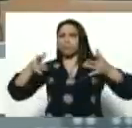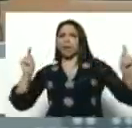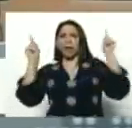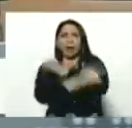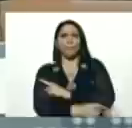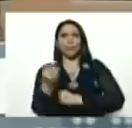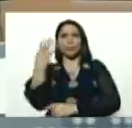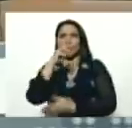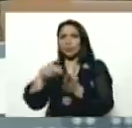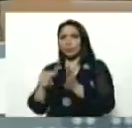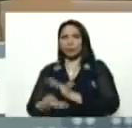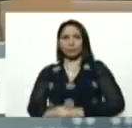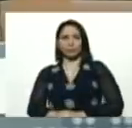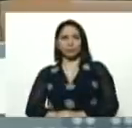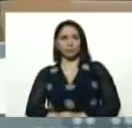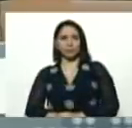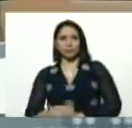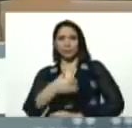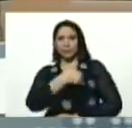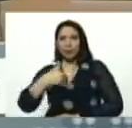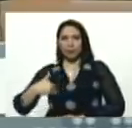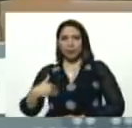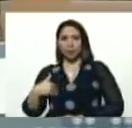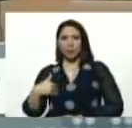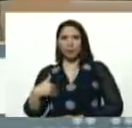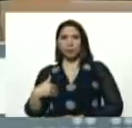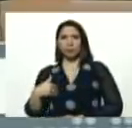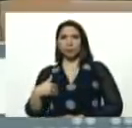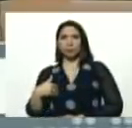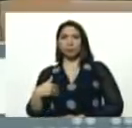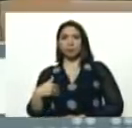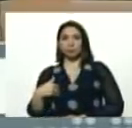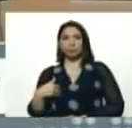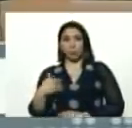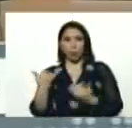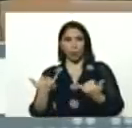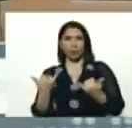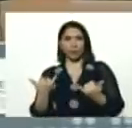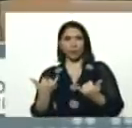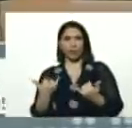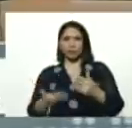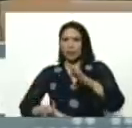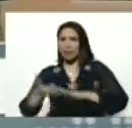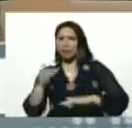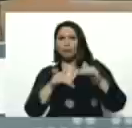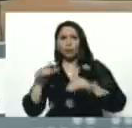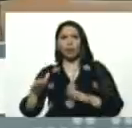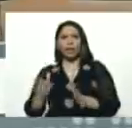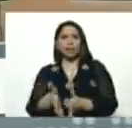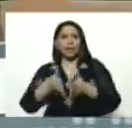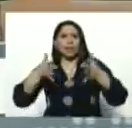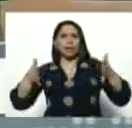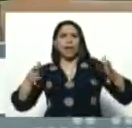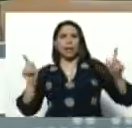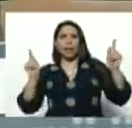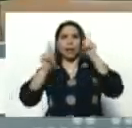la Asamblea Nacional, queríamos un cambio, en la Asamblea, ha llegado la hora, de salir a votar, para un gran cambio, en la Asamblea Nacional, Diosdado